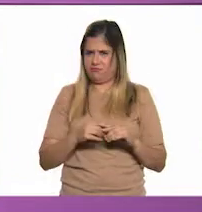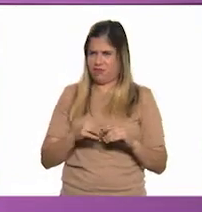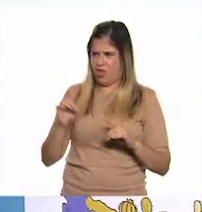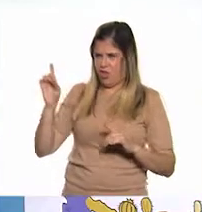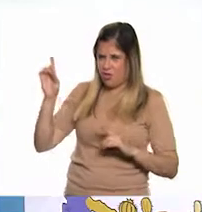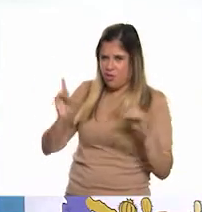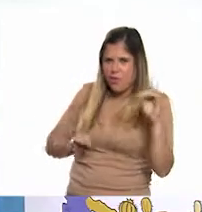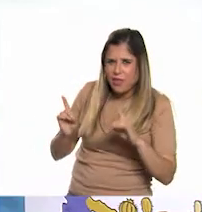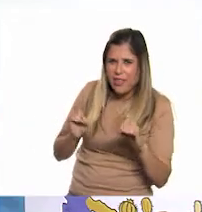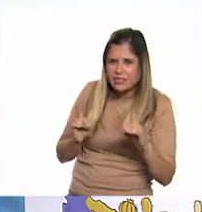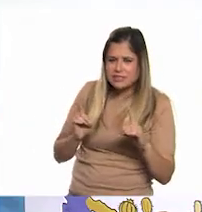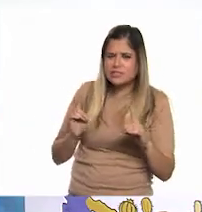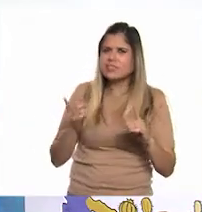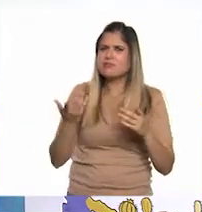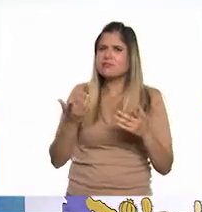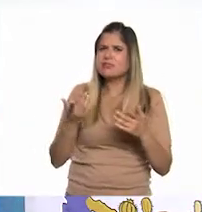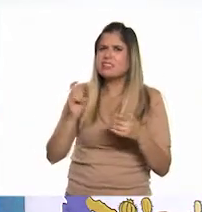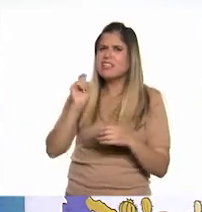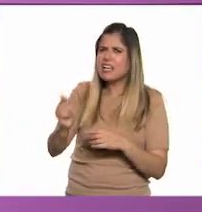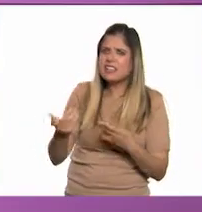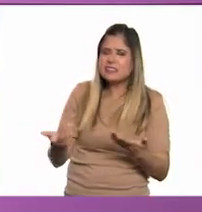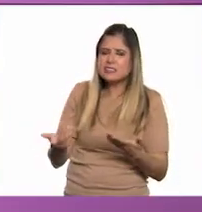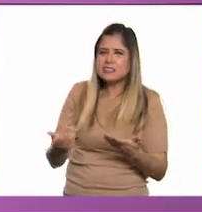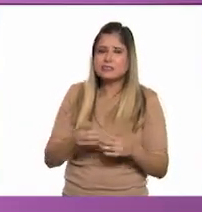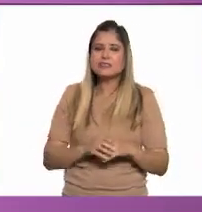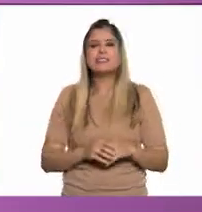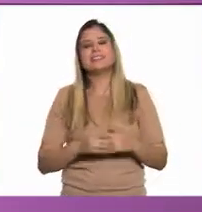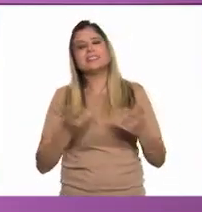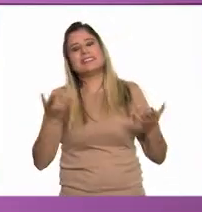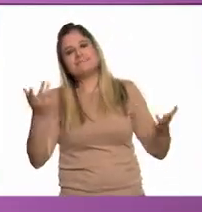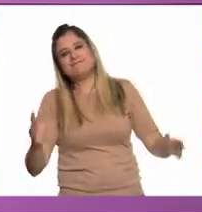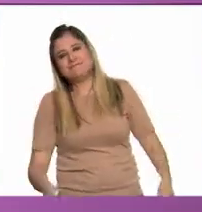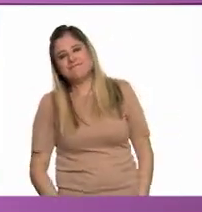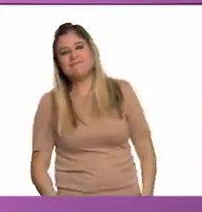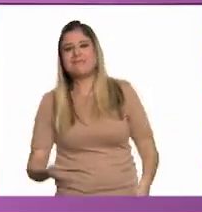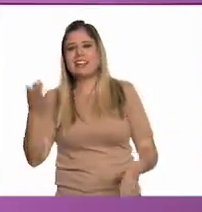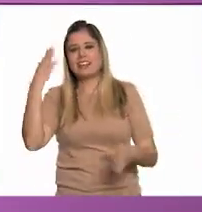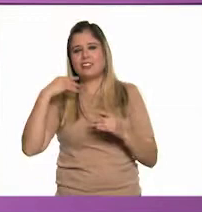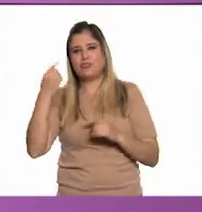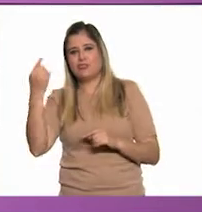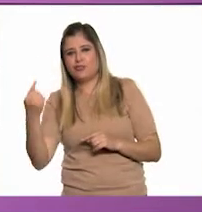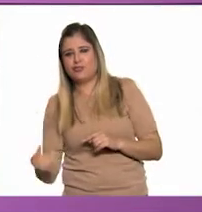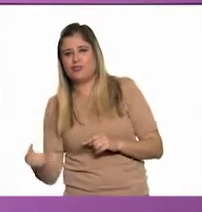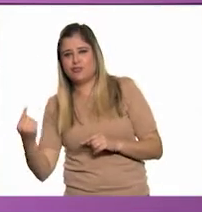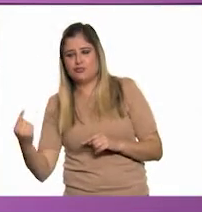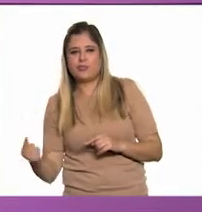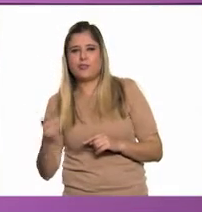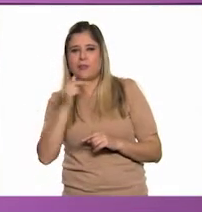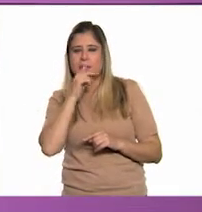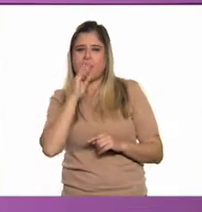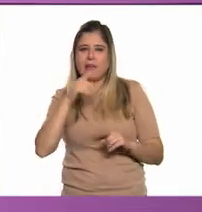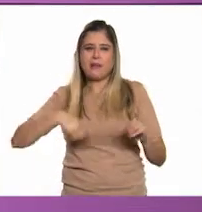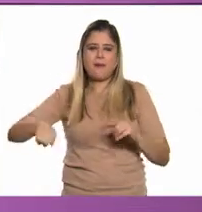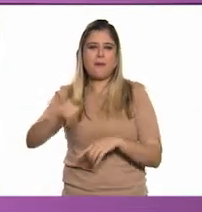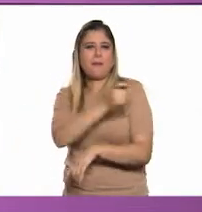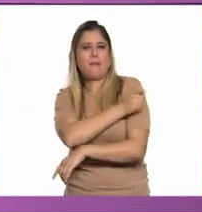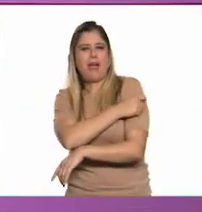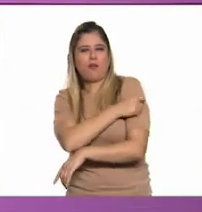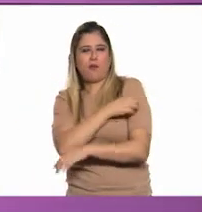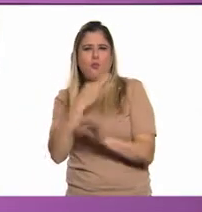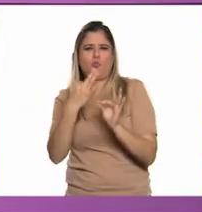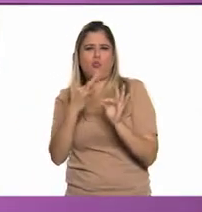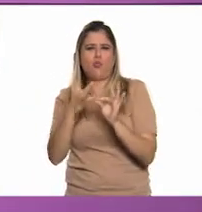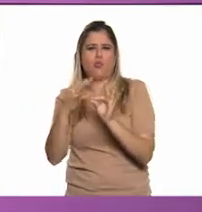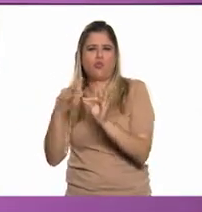Carlos? Sí. ¿Sobre qué? Ay, bueno, pues, desde chicos a mis papás y a mí, pues, bueno, nos pusieron todas las vacunas, ¿no?